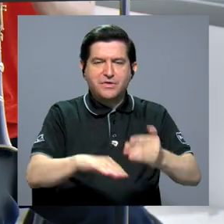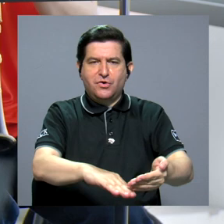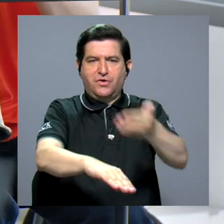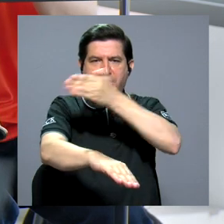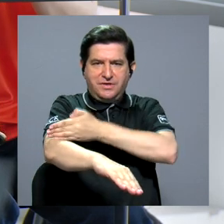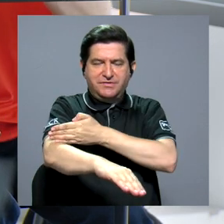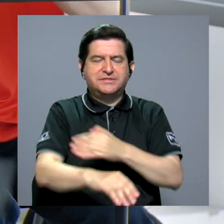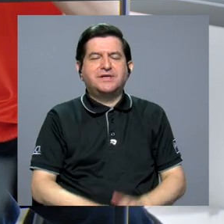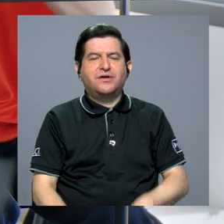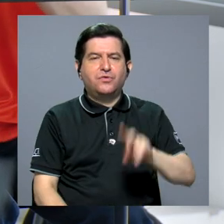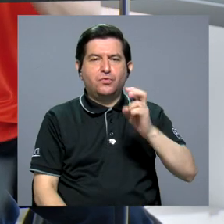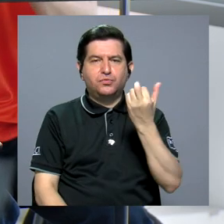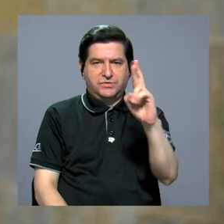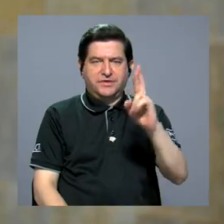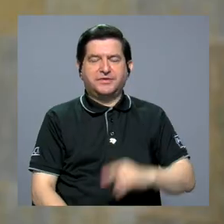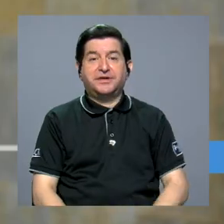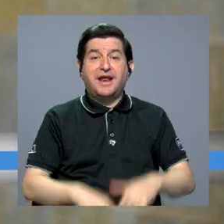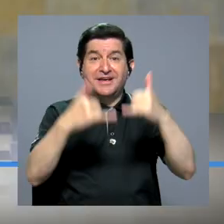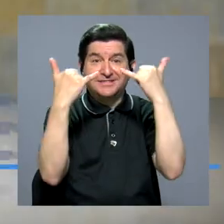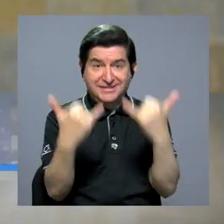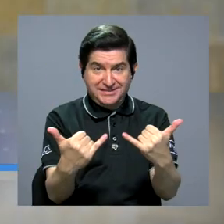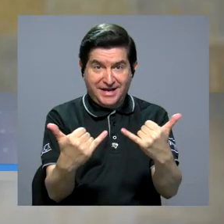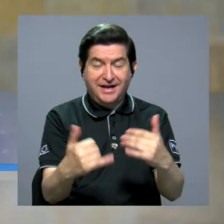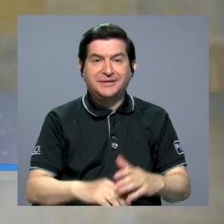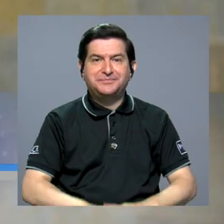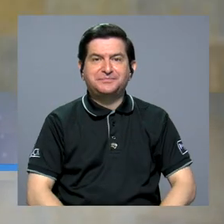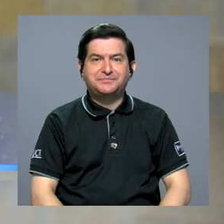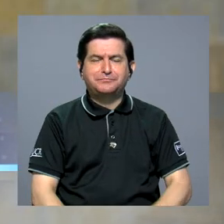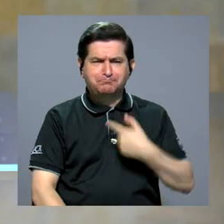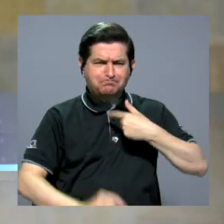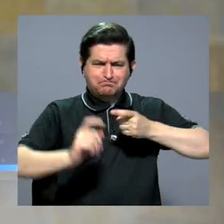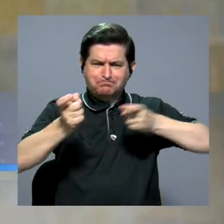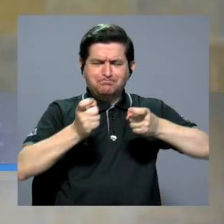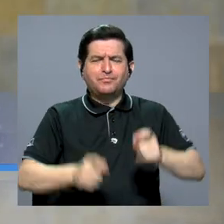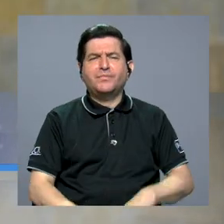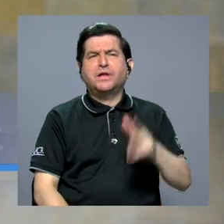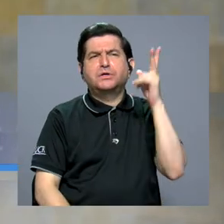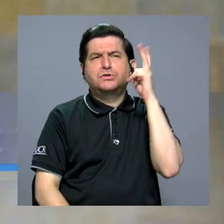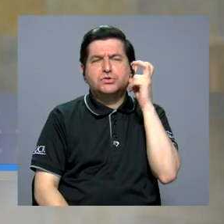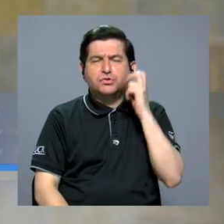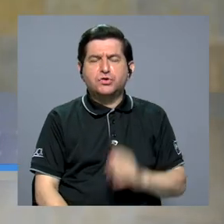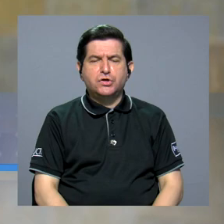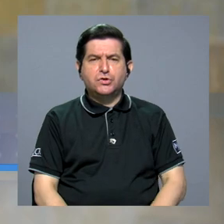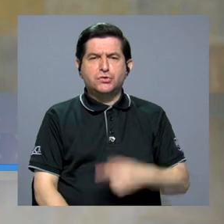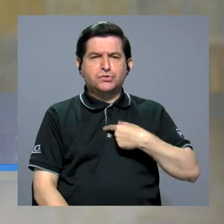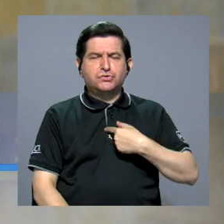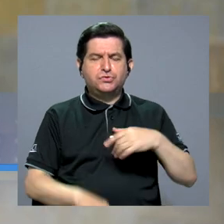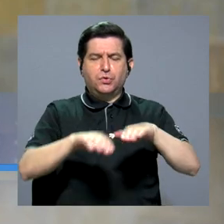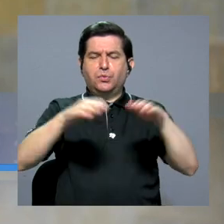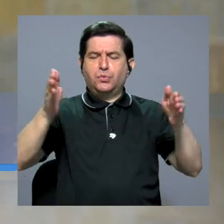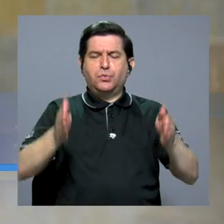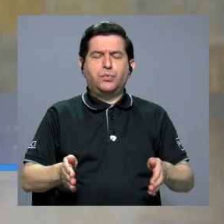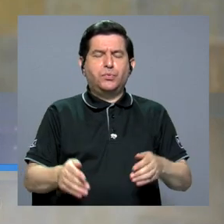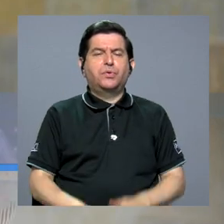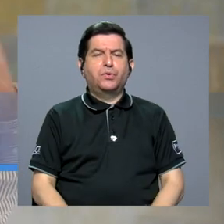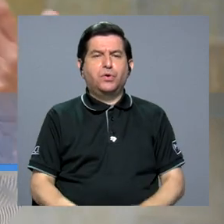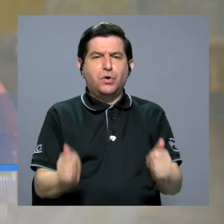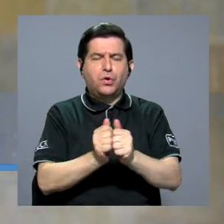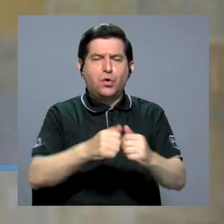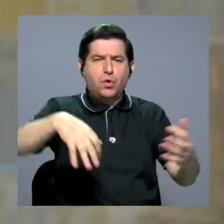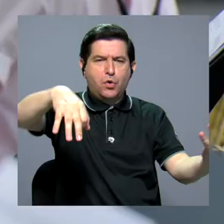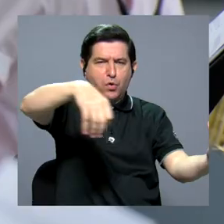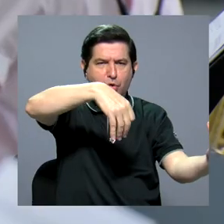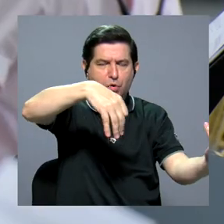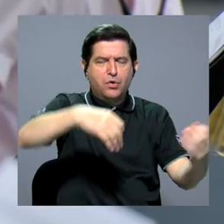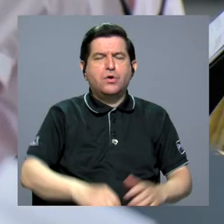avanzada de la UCR. Ya poder manejar los sonidos desde un podio, ya sea con los violines, ya